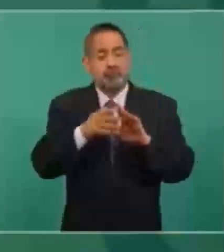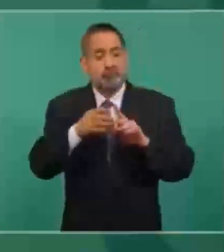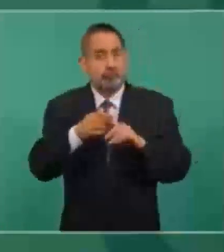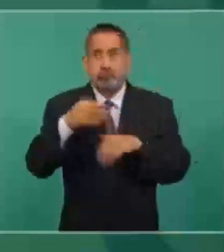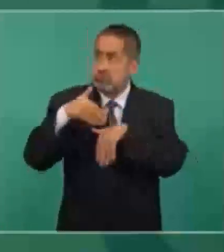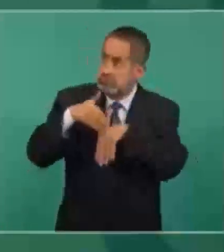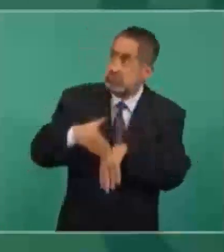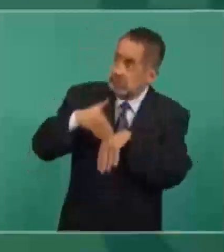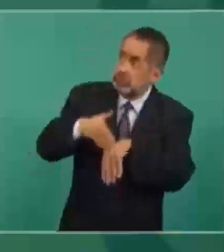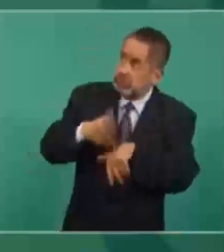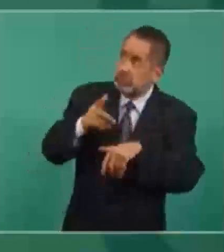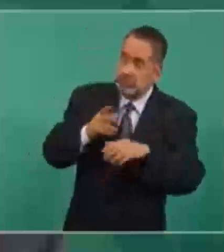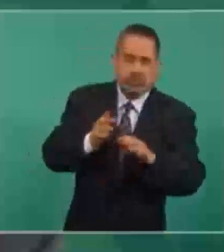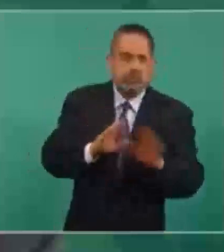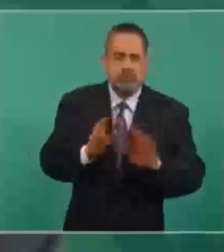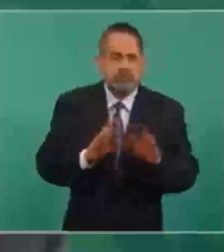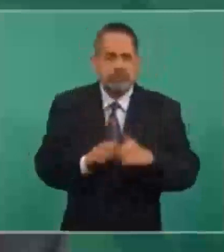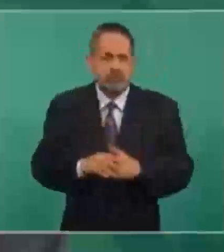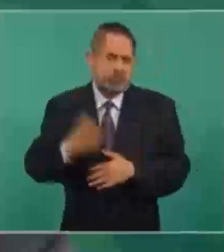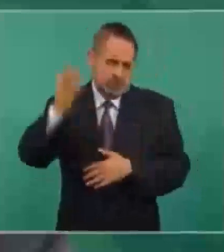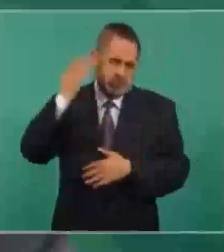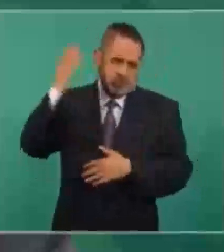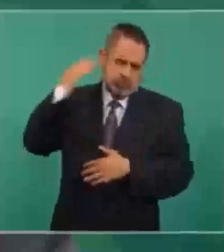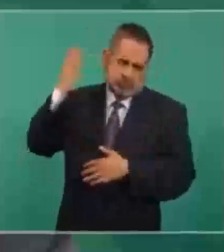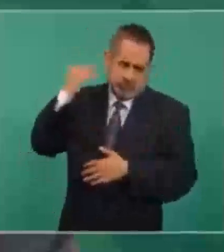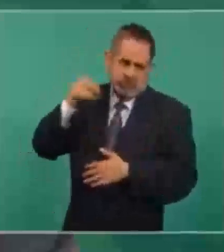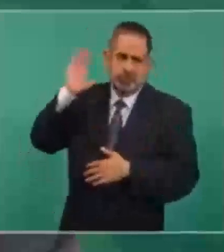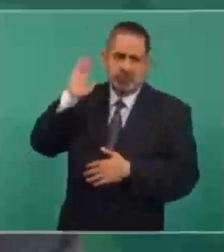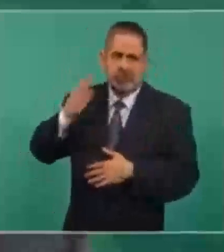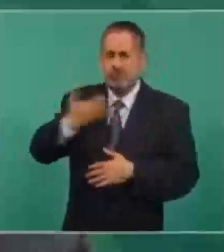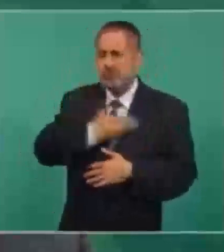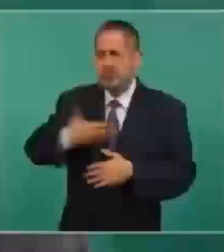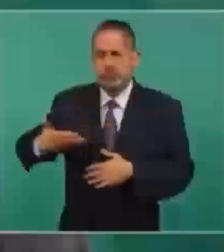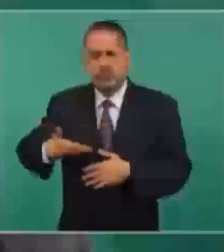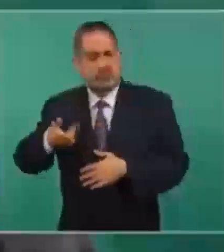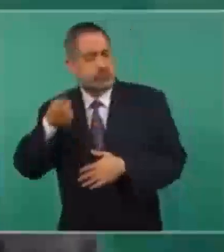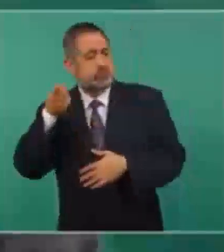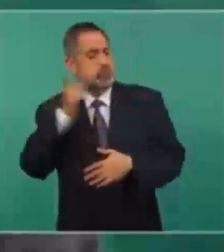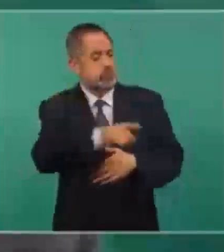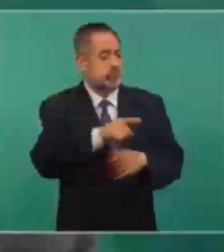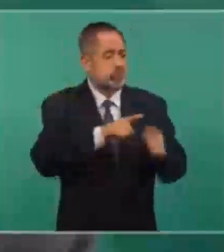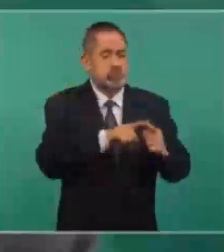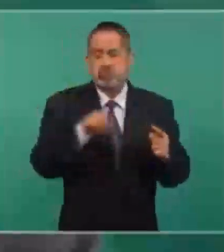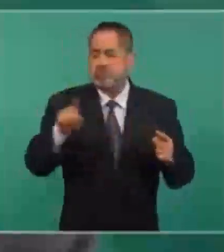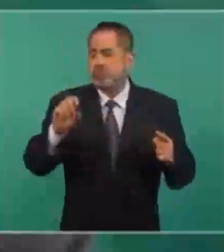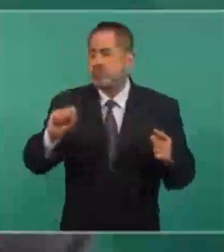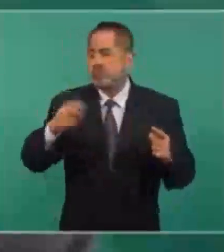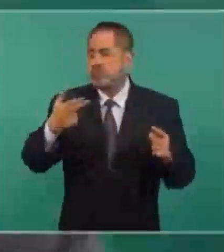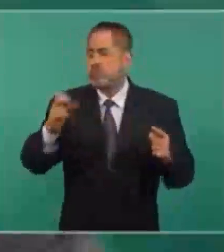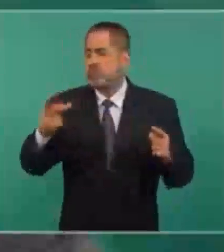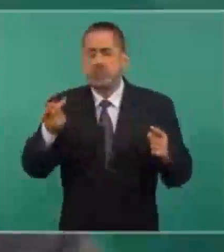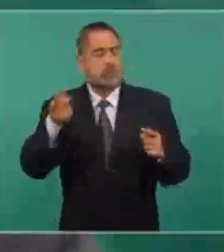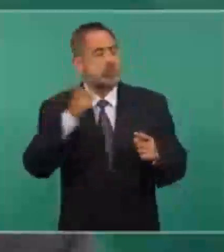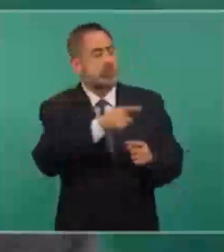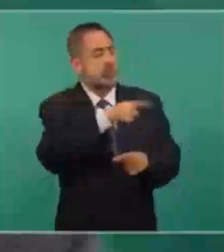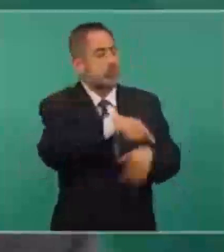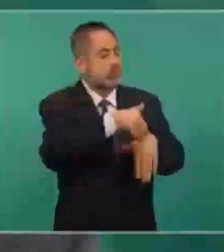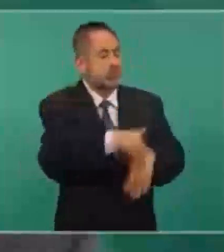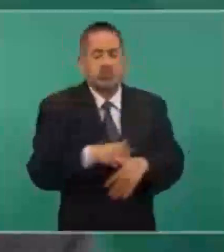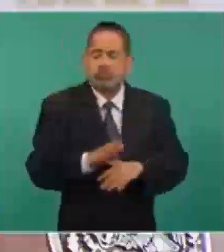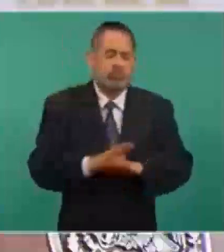reciba instrucciones como era antes del secretario de Hacienda o del presidente. Eso ya